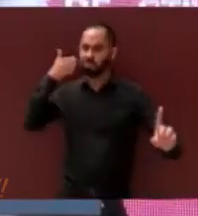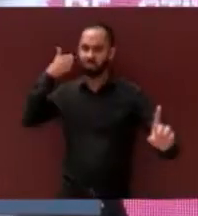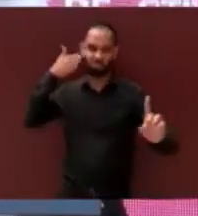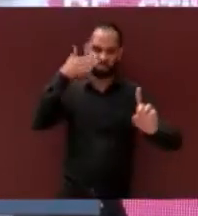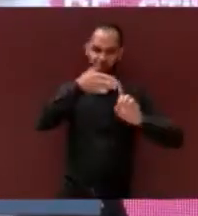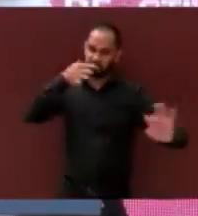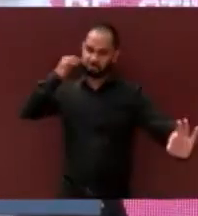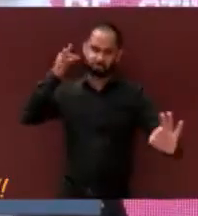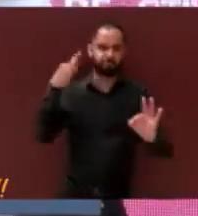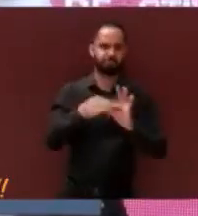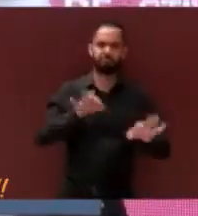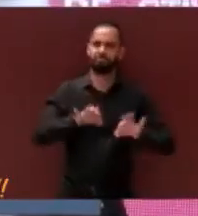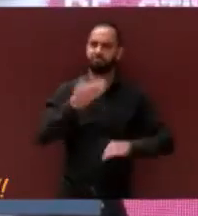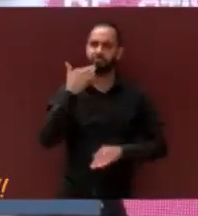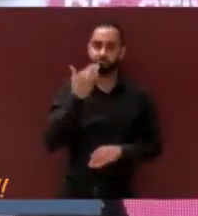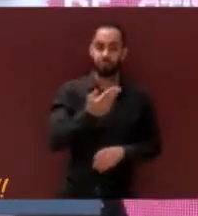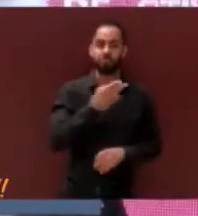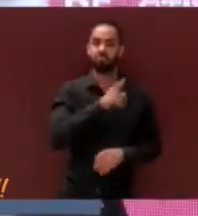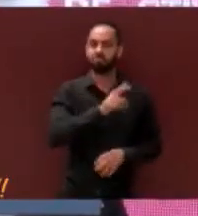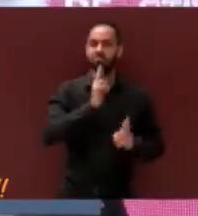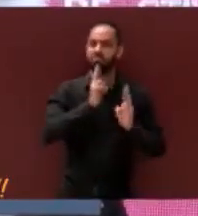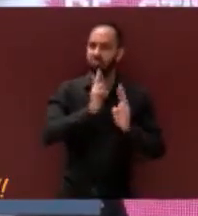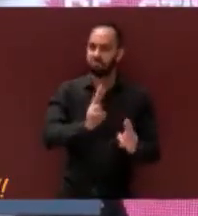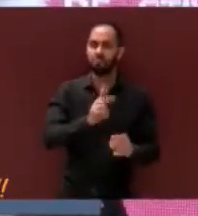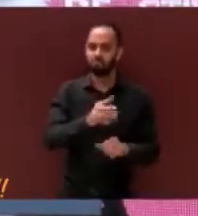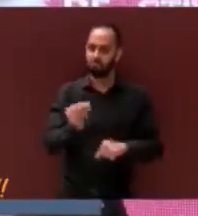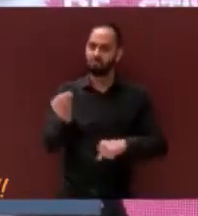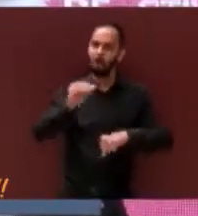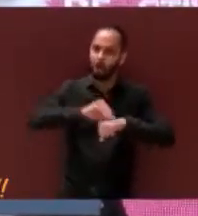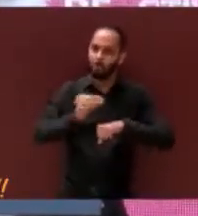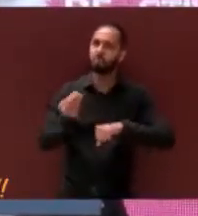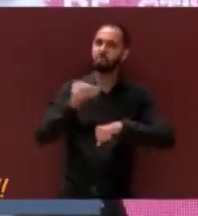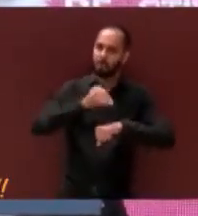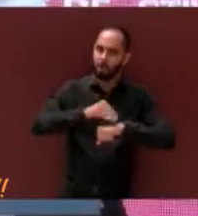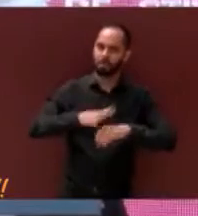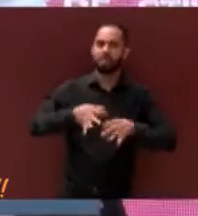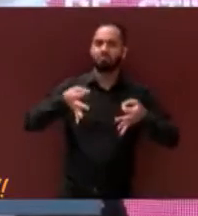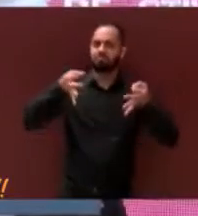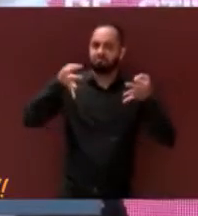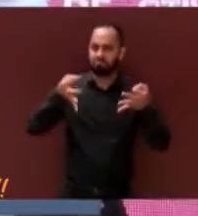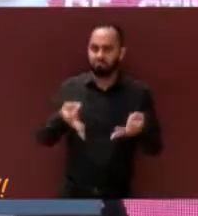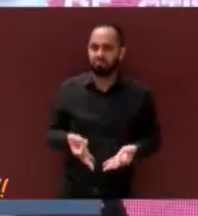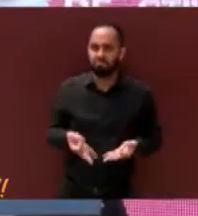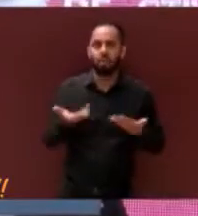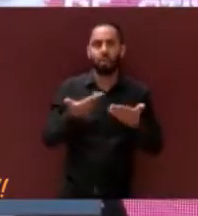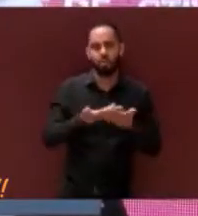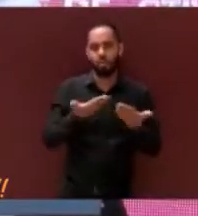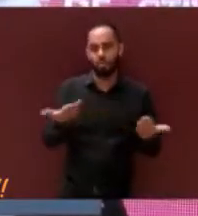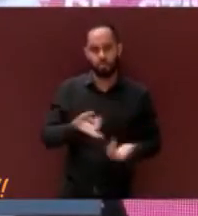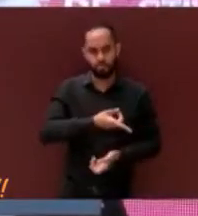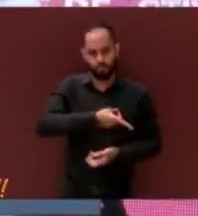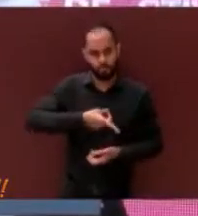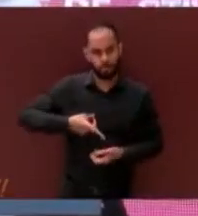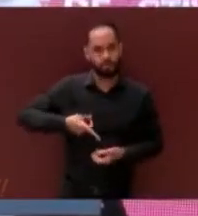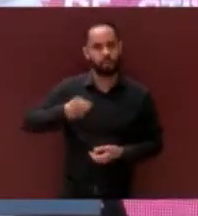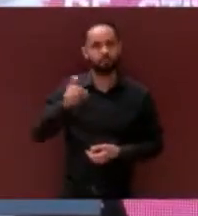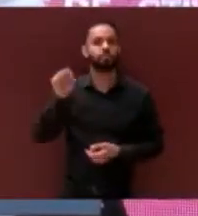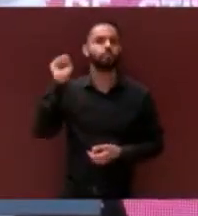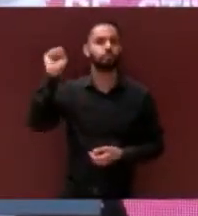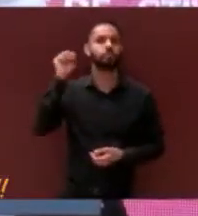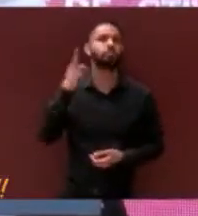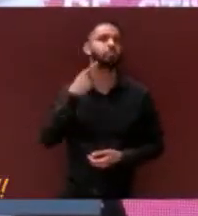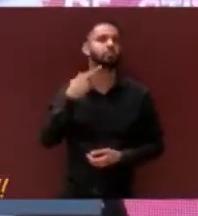Los resultados obtenidos por esta área abonaron a reforzar la esencia de lo que es y debe ser una sindicatura